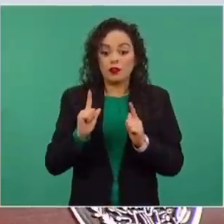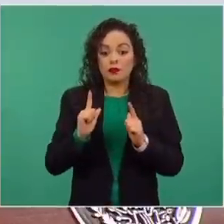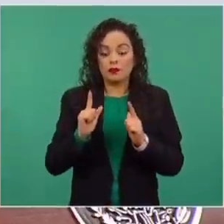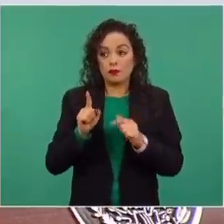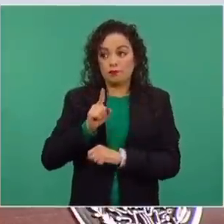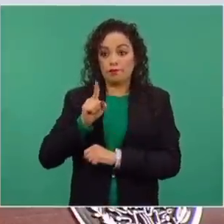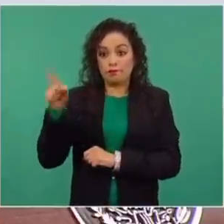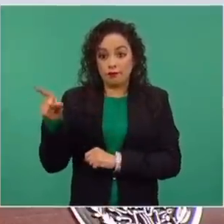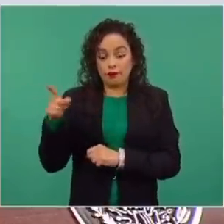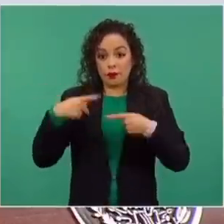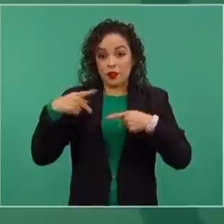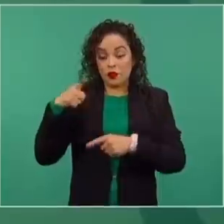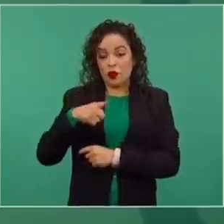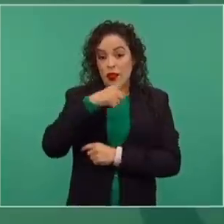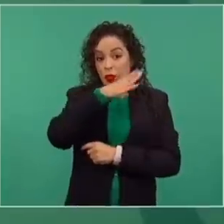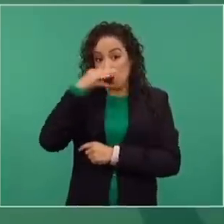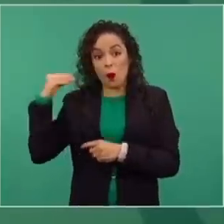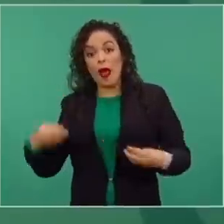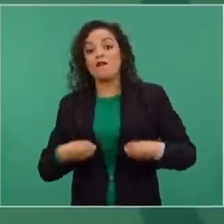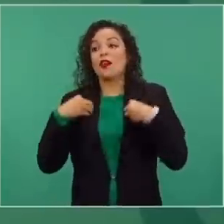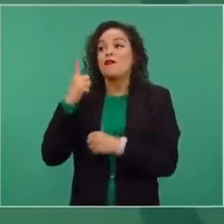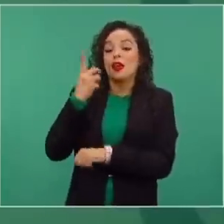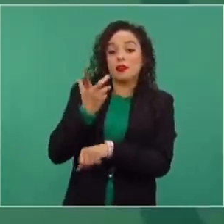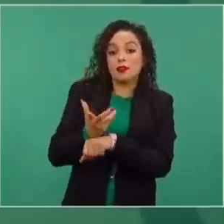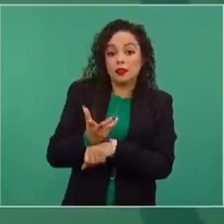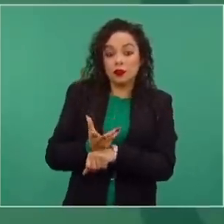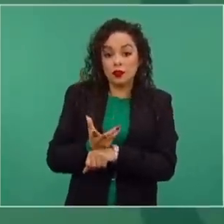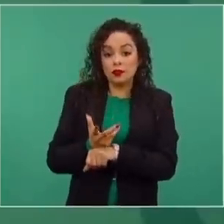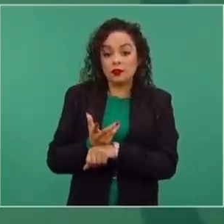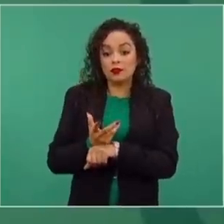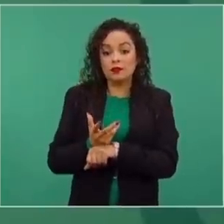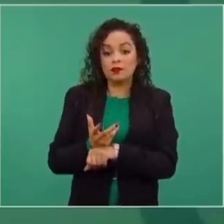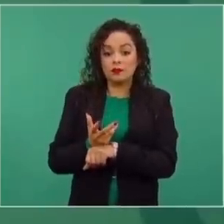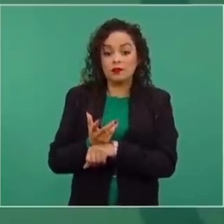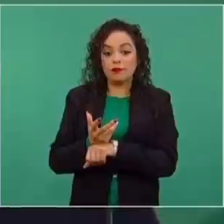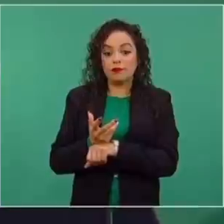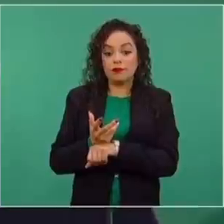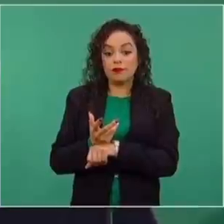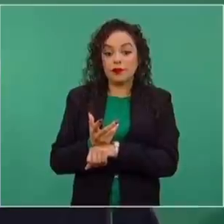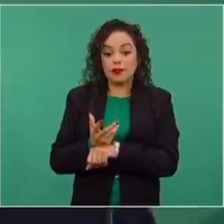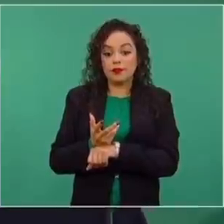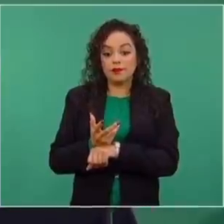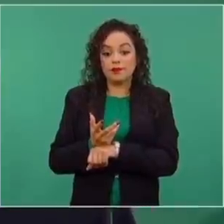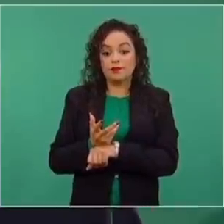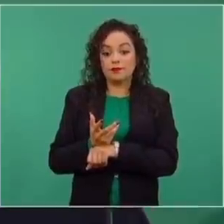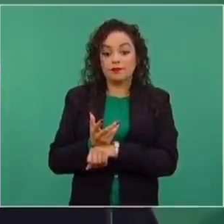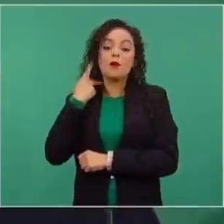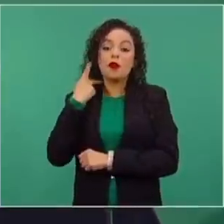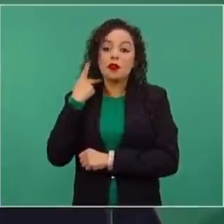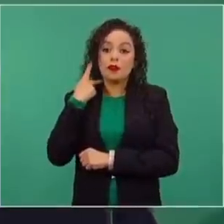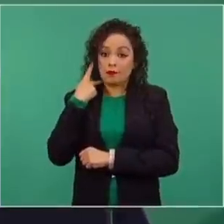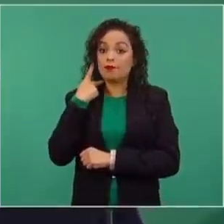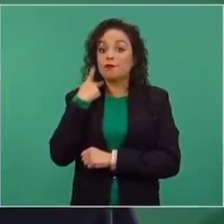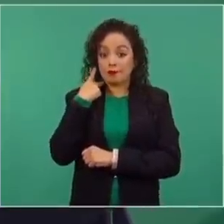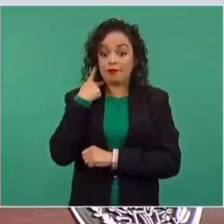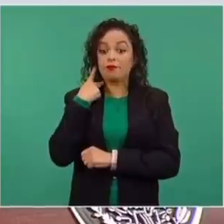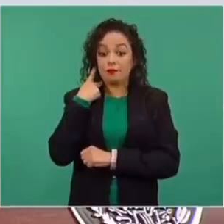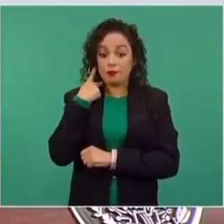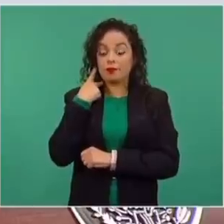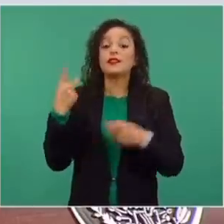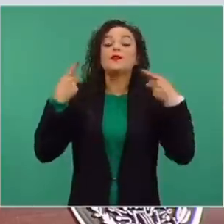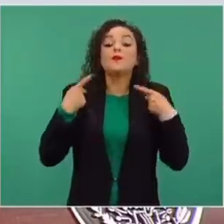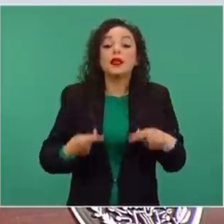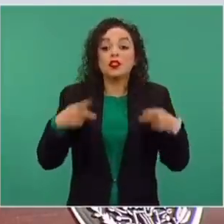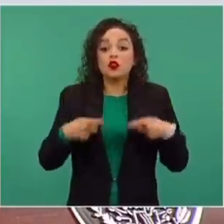hermanos cubanos que viven en Estados Unidos tienen mucha influencia política. Estoy hablando de